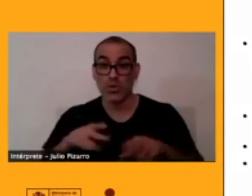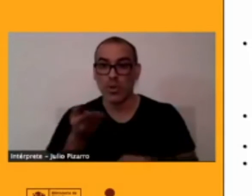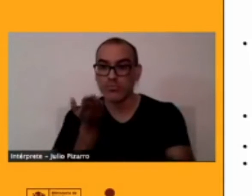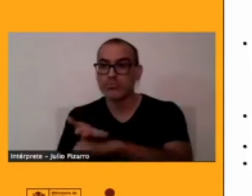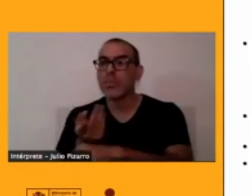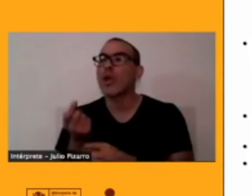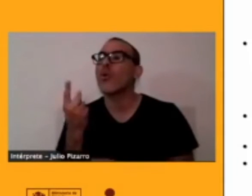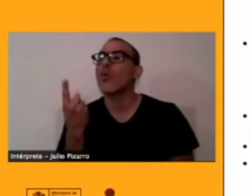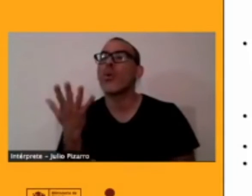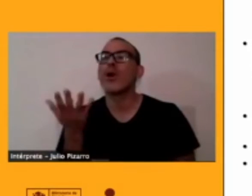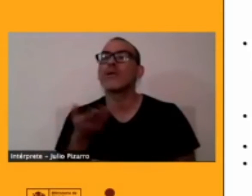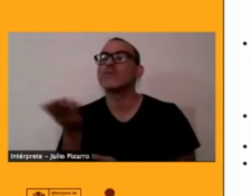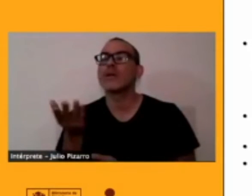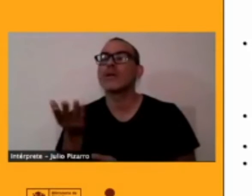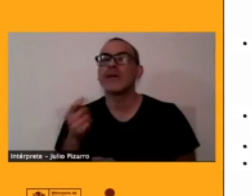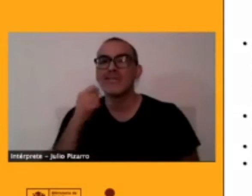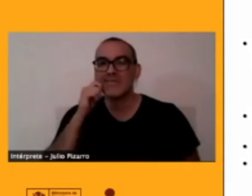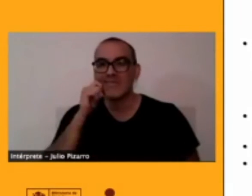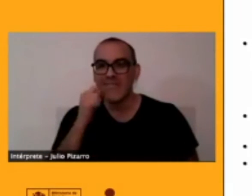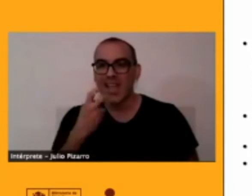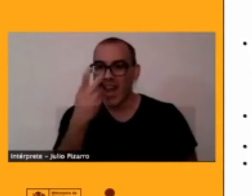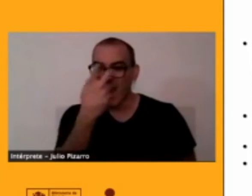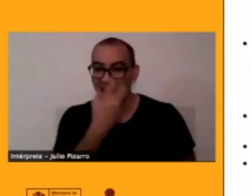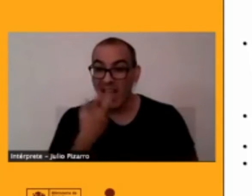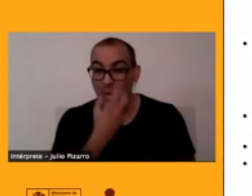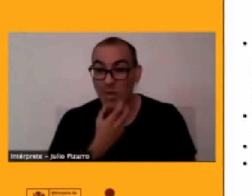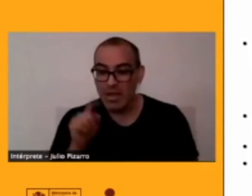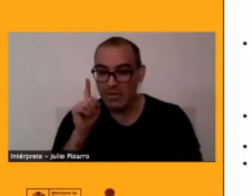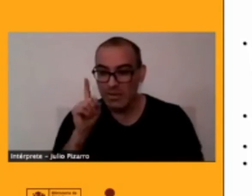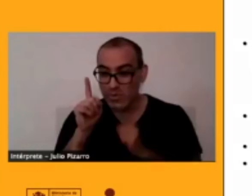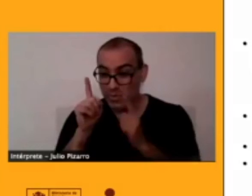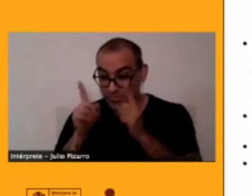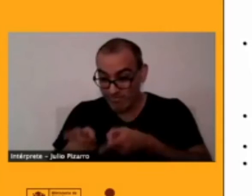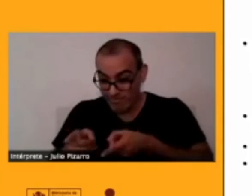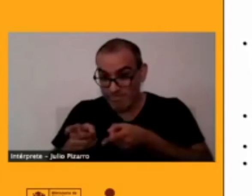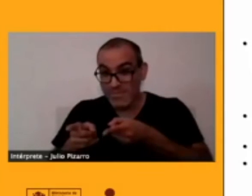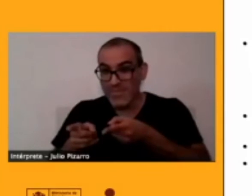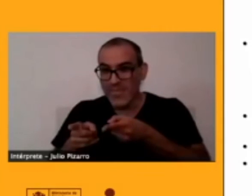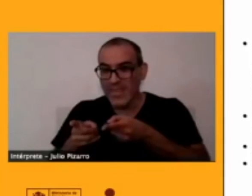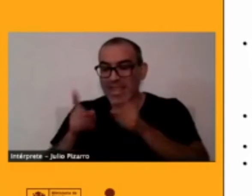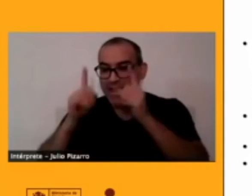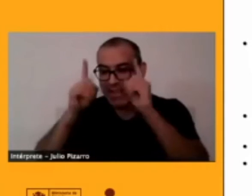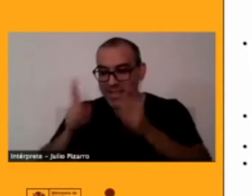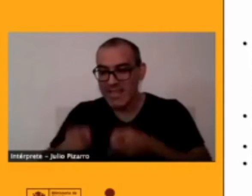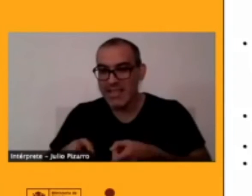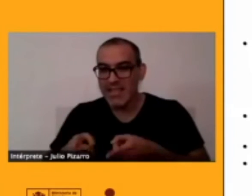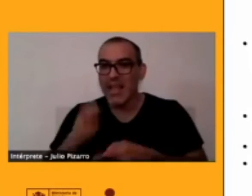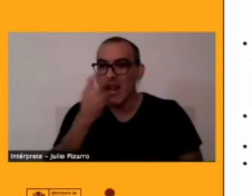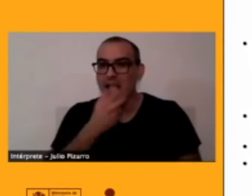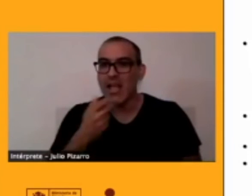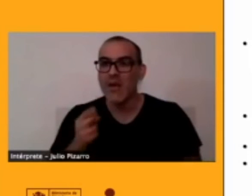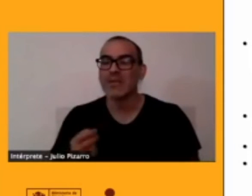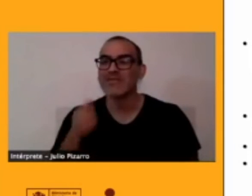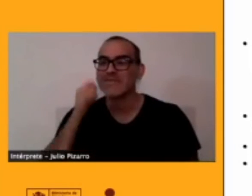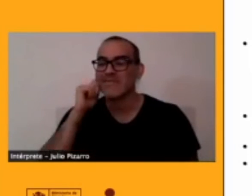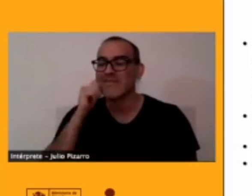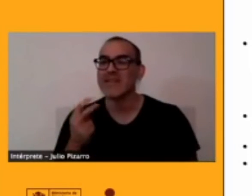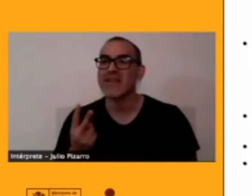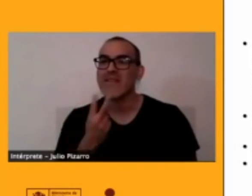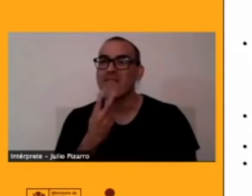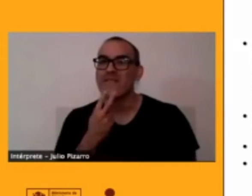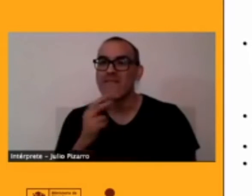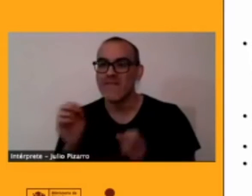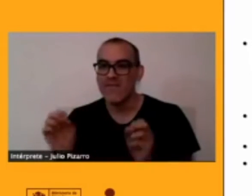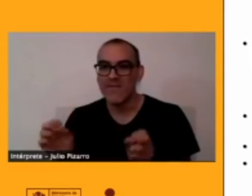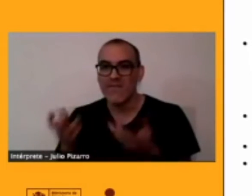lenguaje que se enseñe, Kunza, tiene que ser significativo. ¿Sabes? No es solo una lista de